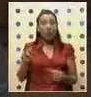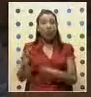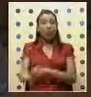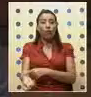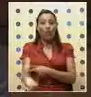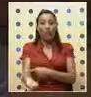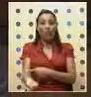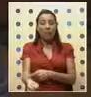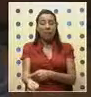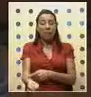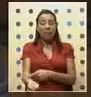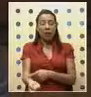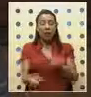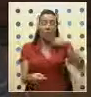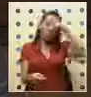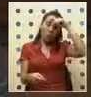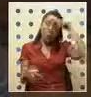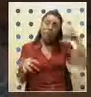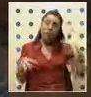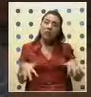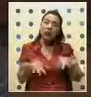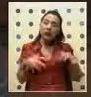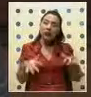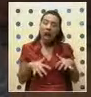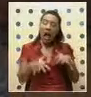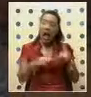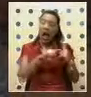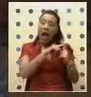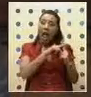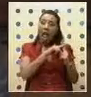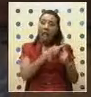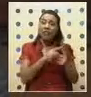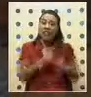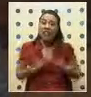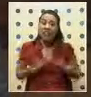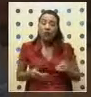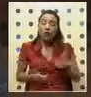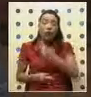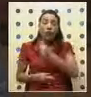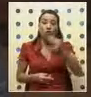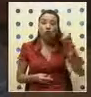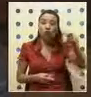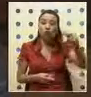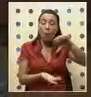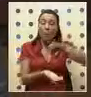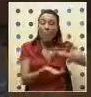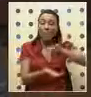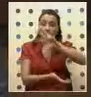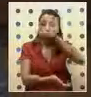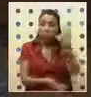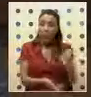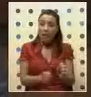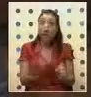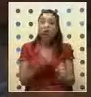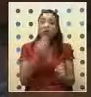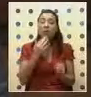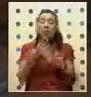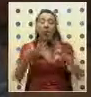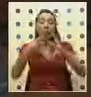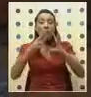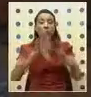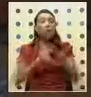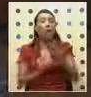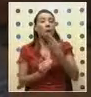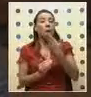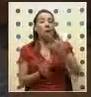familia. Su sacrificio sirvió no solo a la gente de su propio país, Sudáfrica, sino que hizo del mundo un lugar mejor